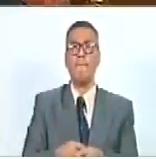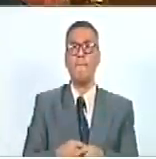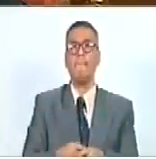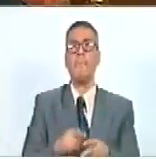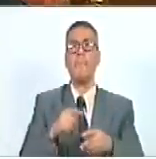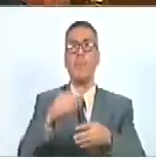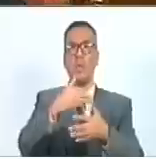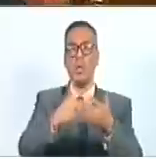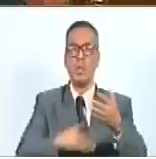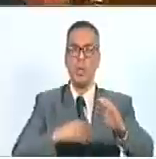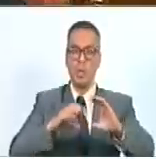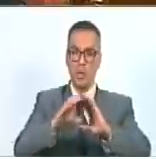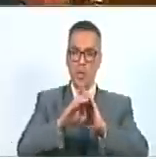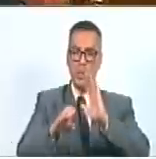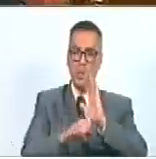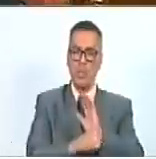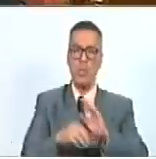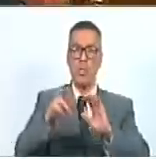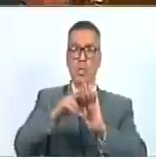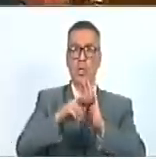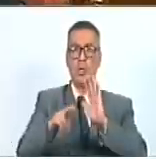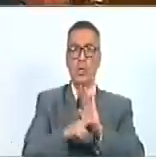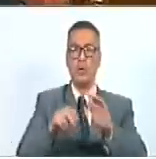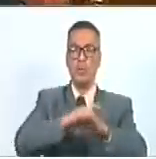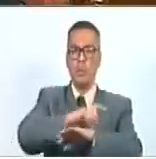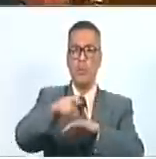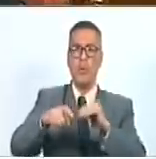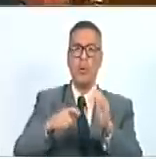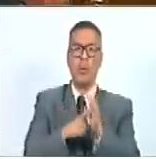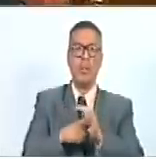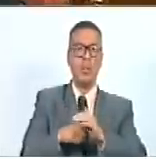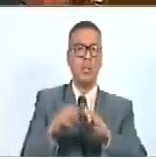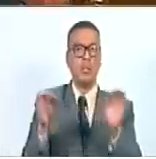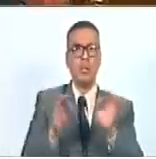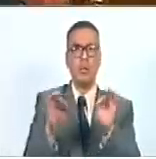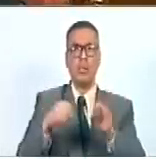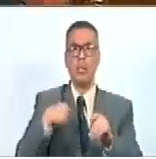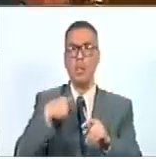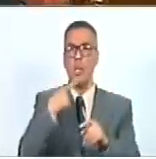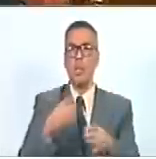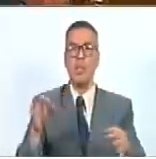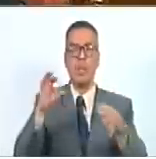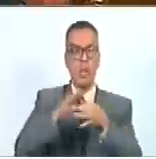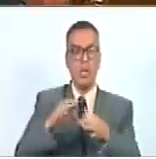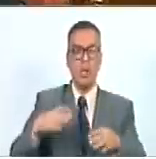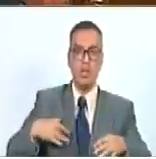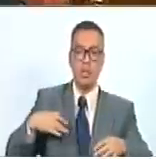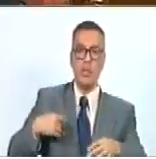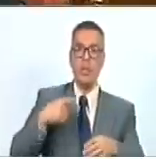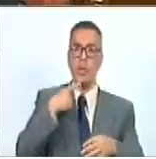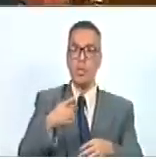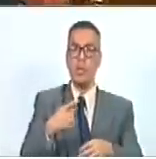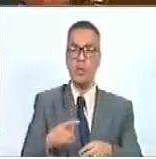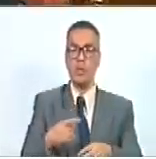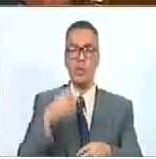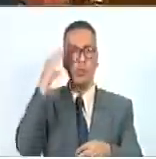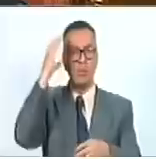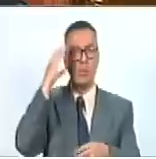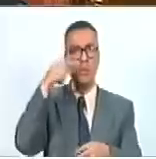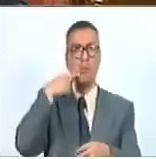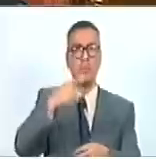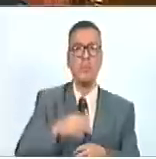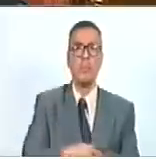su Tratado Constitutivo y en el Reglamento General. Sin otro particular, nos suscribimos con sentimiento de distinguida consideración